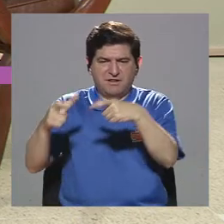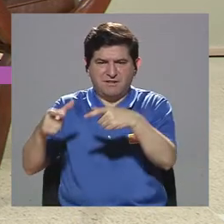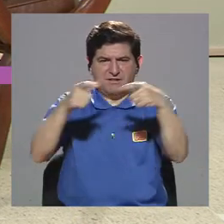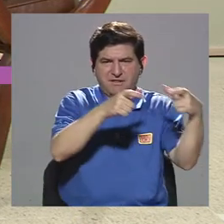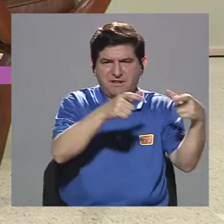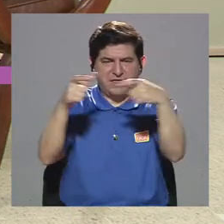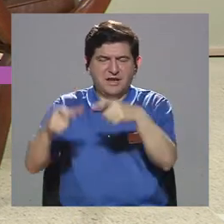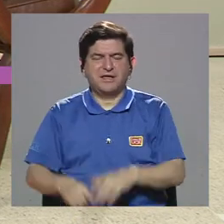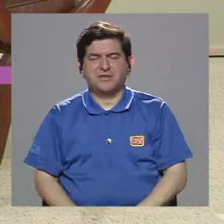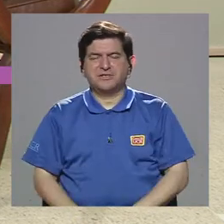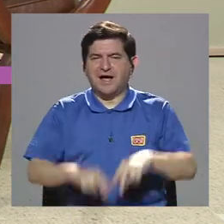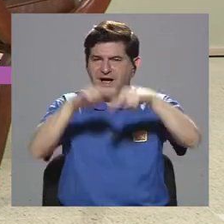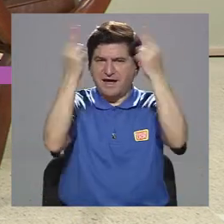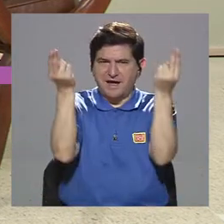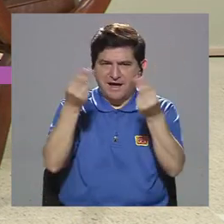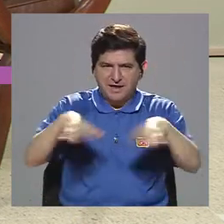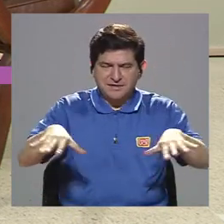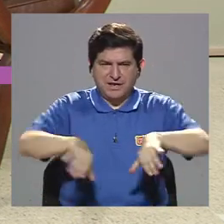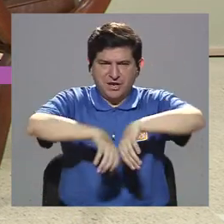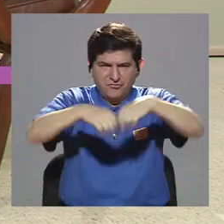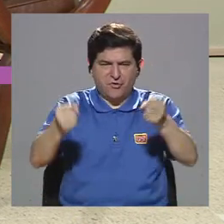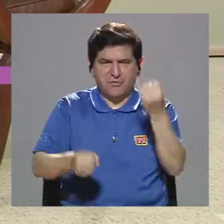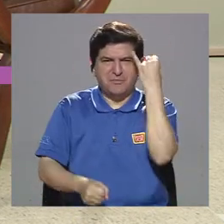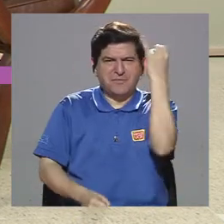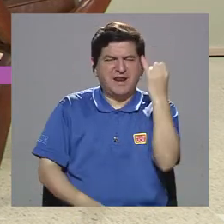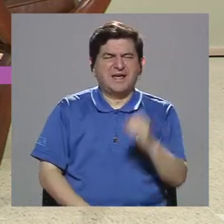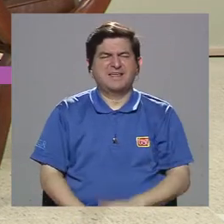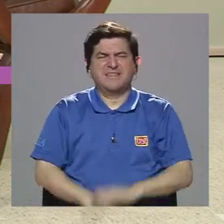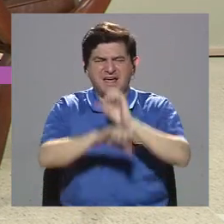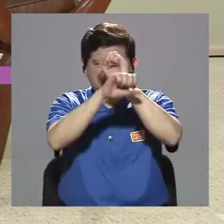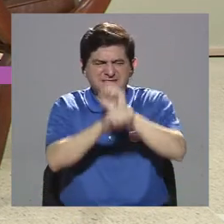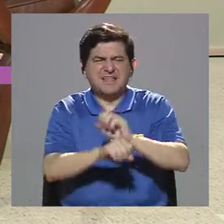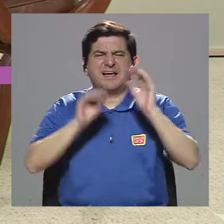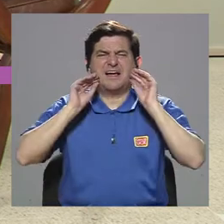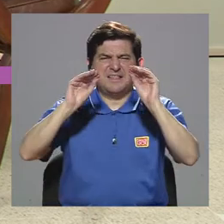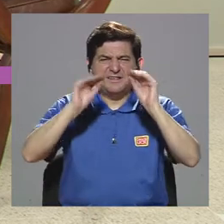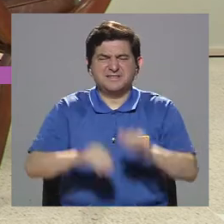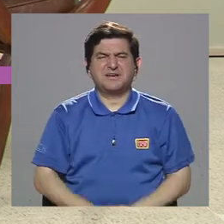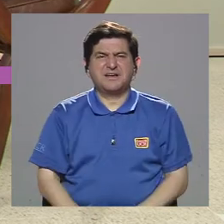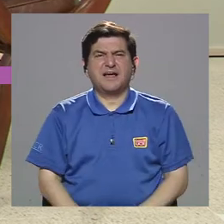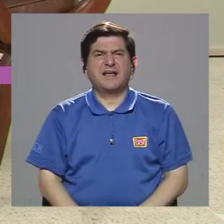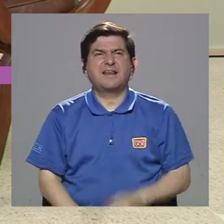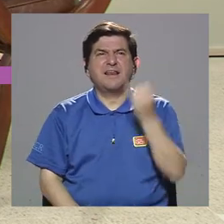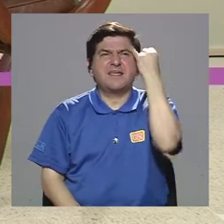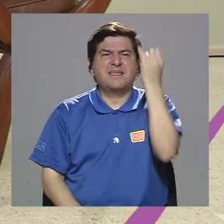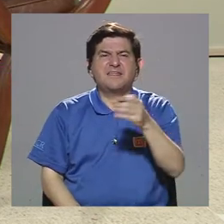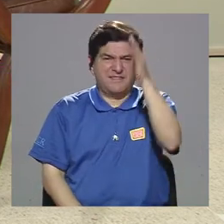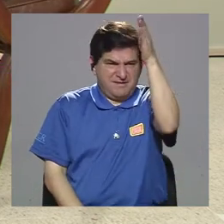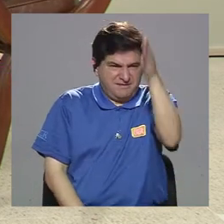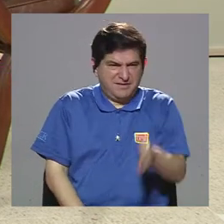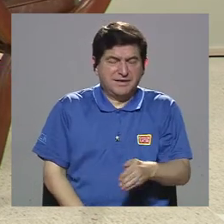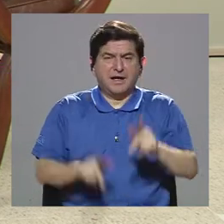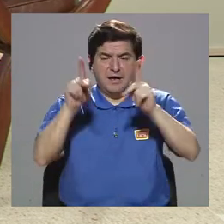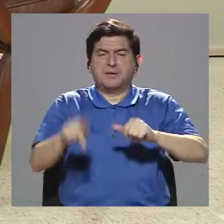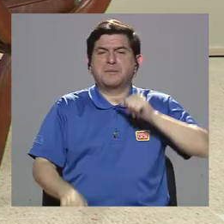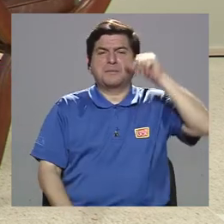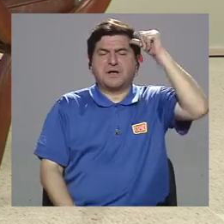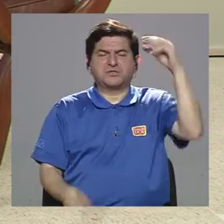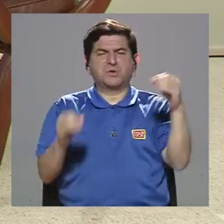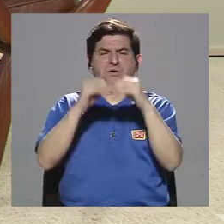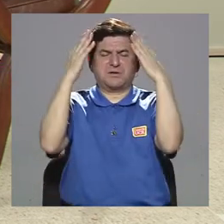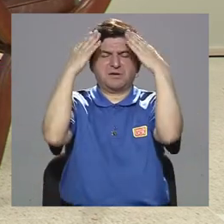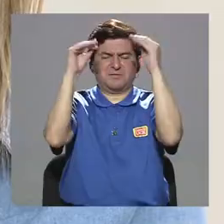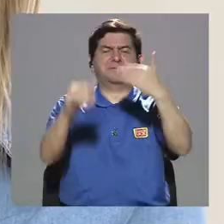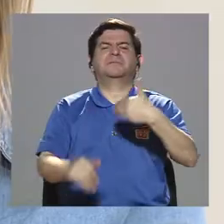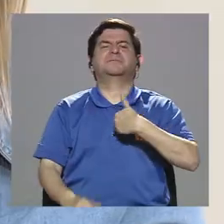Internet rompe con las lógicas de tiempo, con las lógicas tradicionales de enseñanza, con la lógica vertical de que la persona adulta tiene